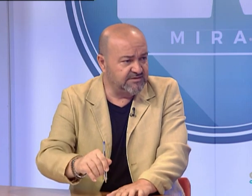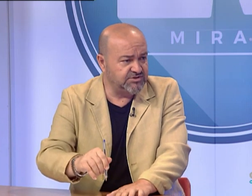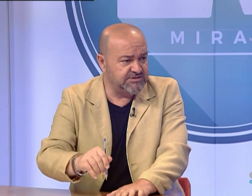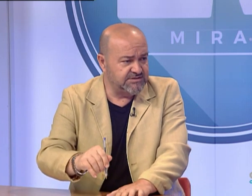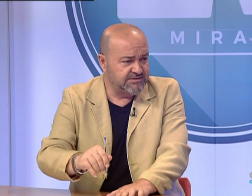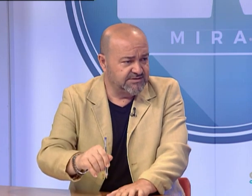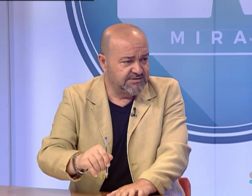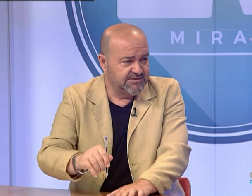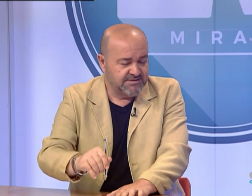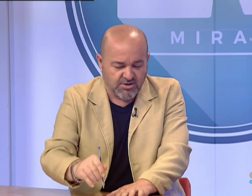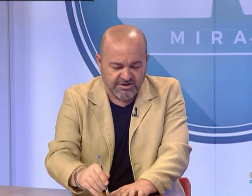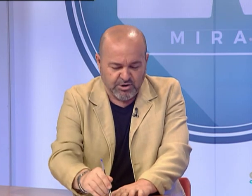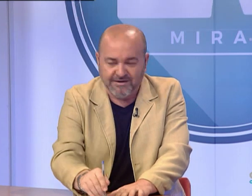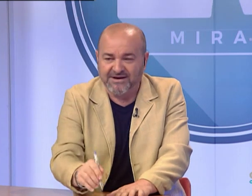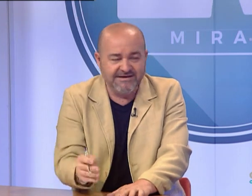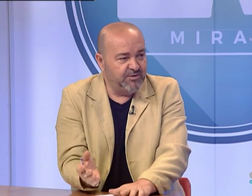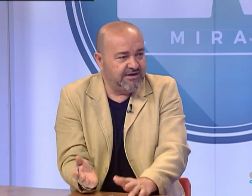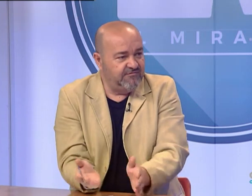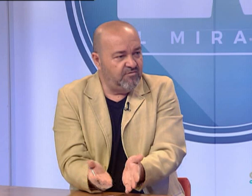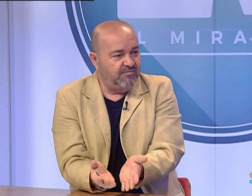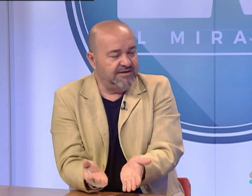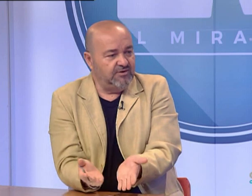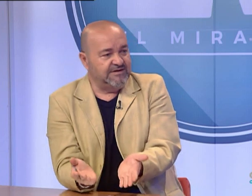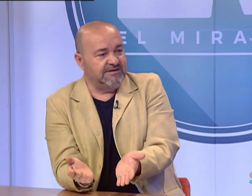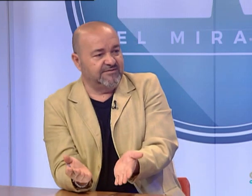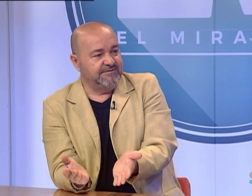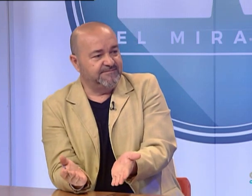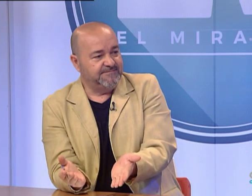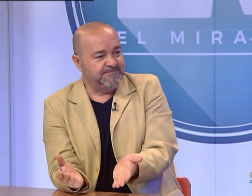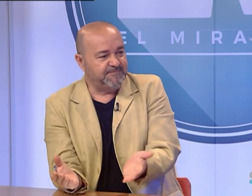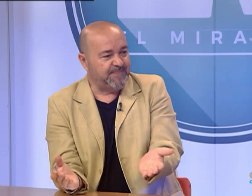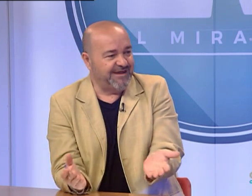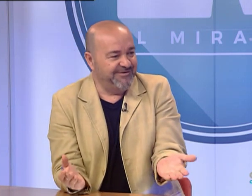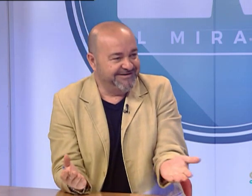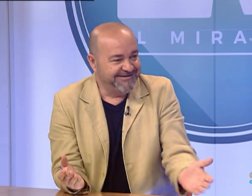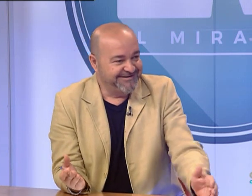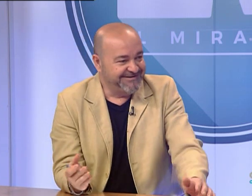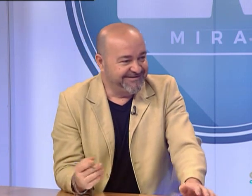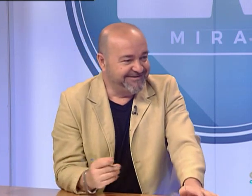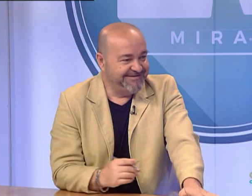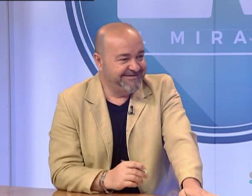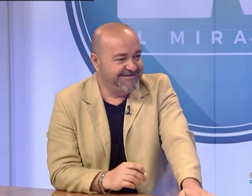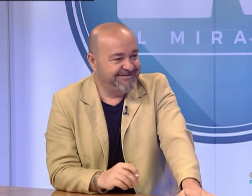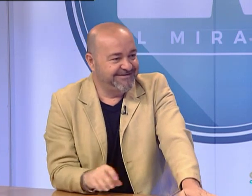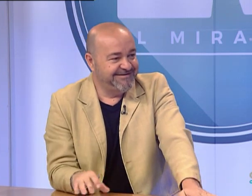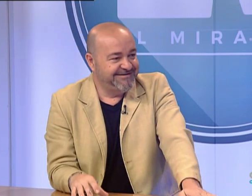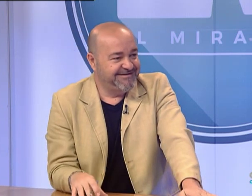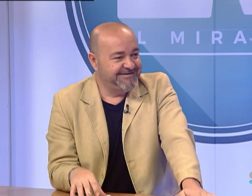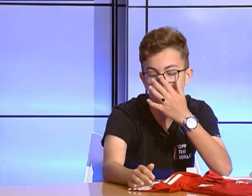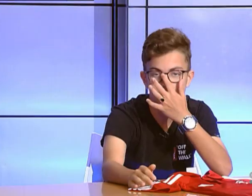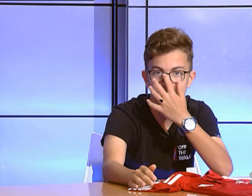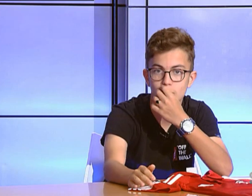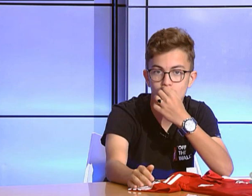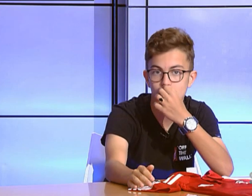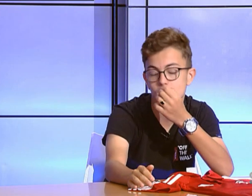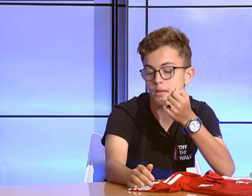¿Bien dicho así? Sí, sí. ¿Y lo de playa es porque hay fútbol playa o no tiene nada que ver? No, no, no tiene nada que ver. Solo hay fútbol 7